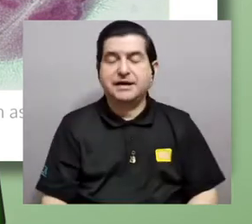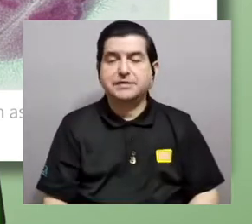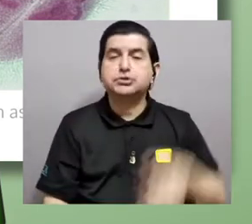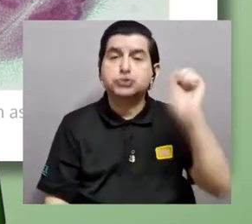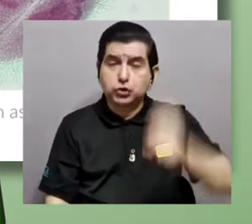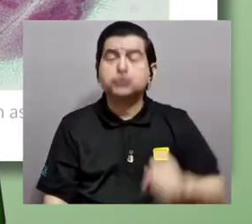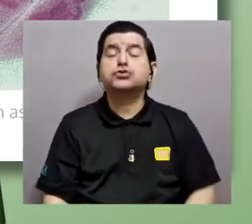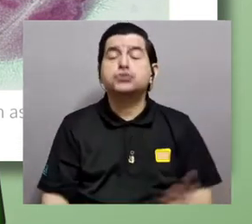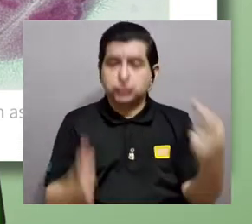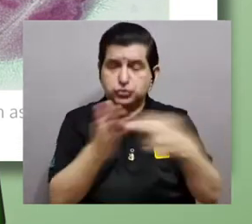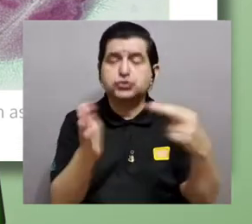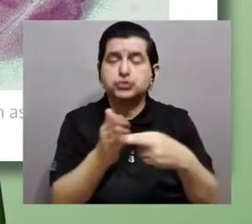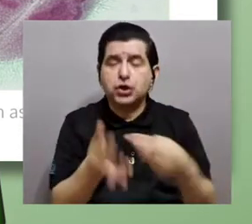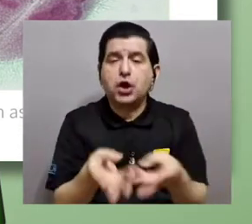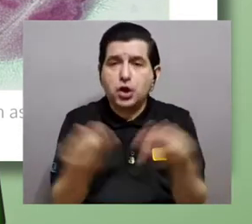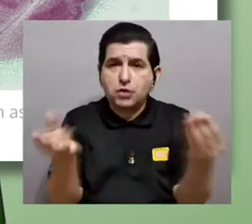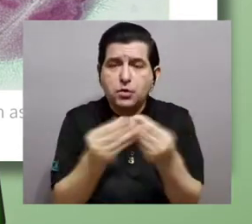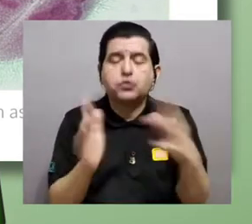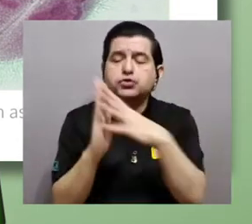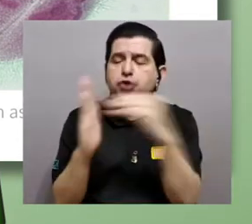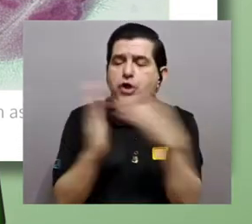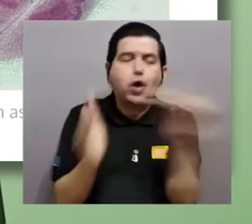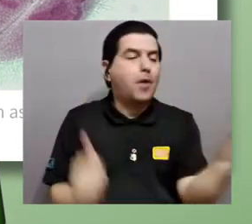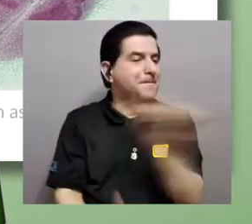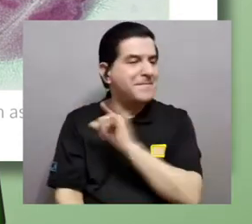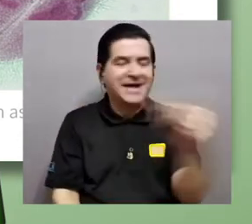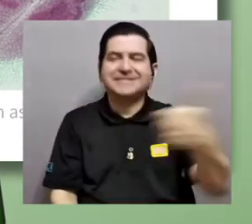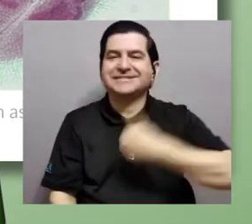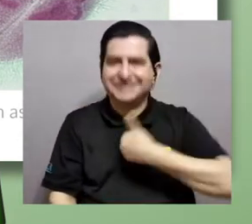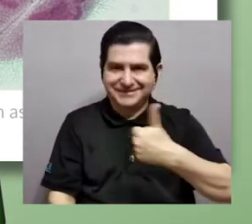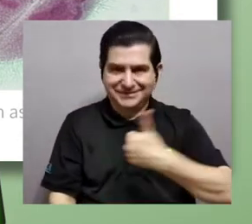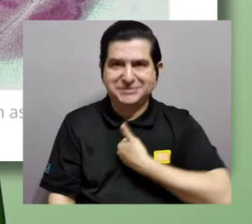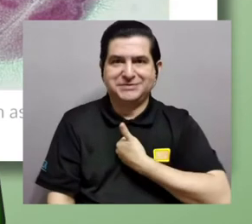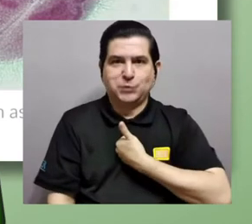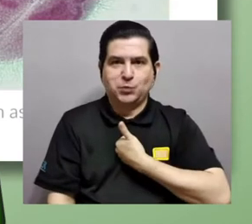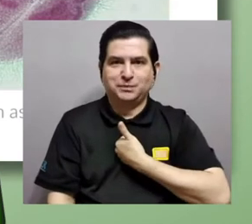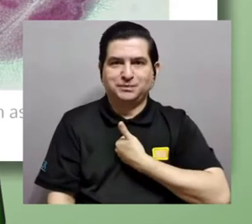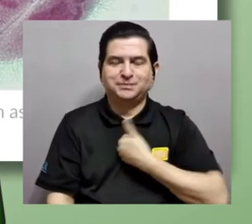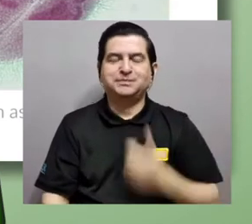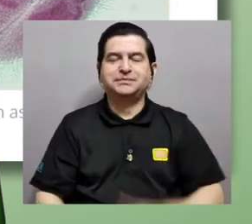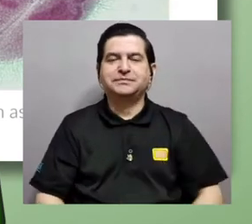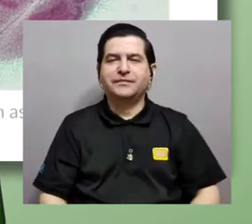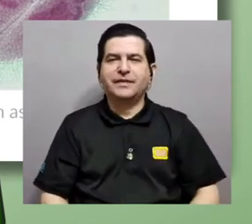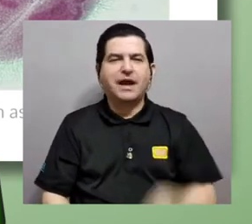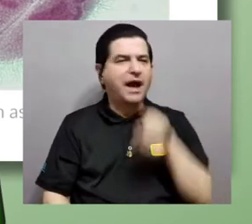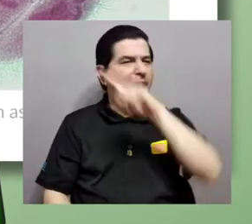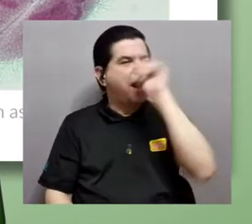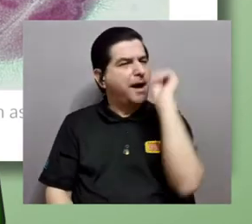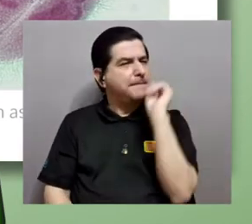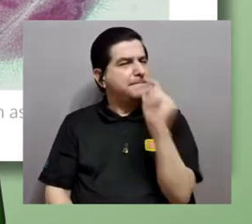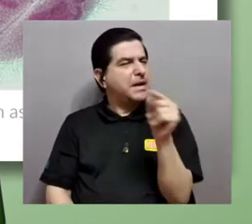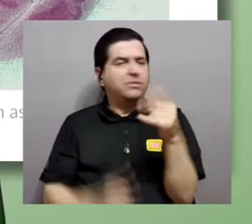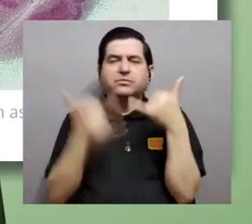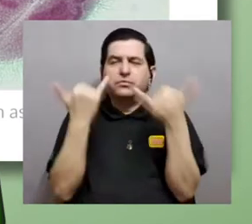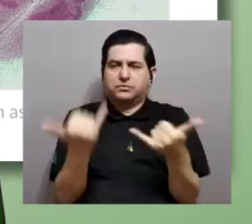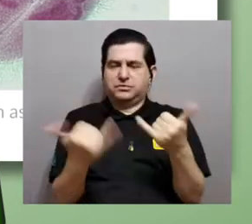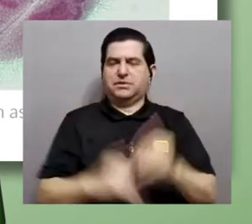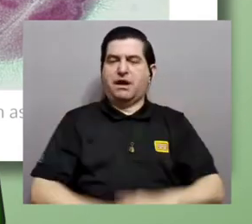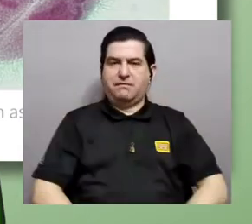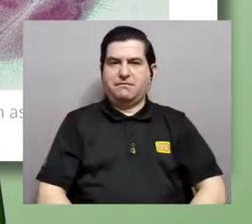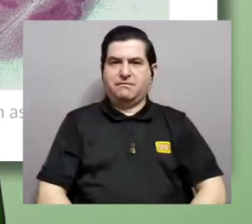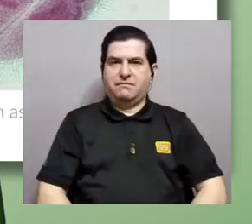reproducen produciendo copias idénticas de sí mismos. Entonces aquí la pregunta es por qué